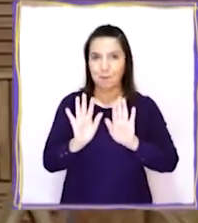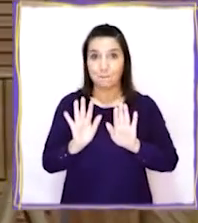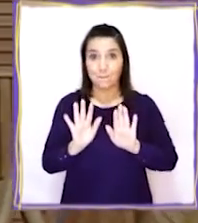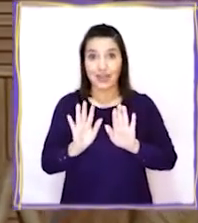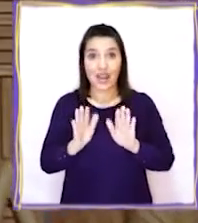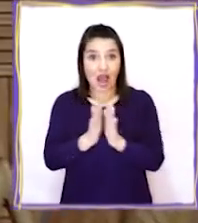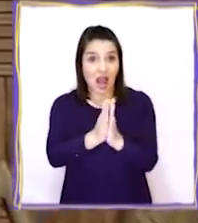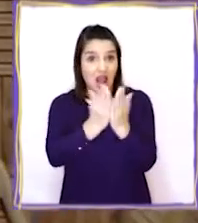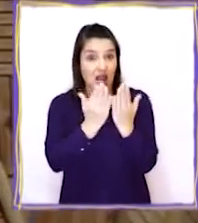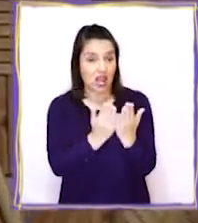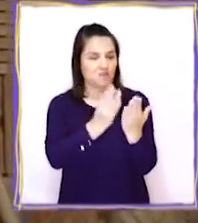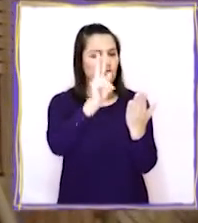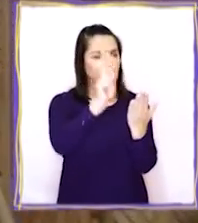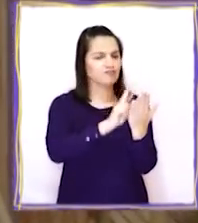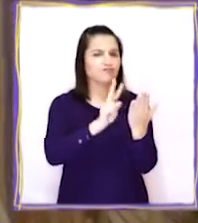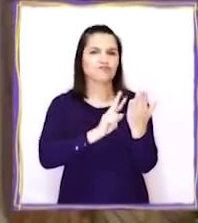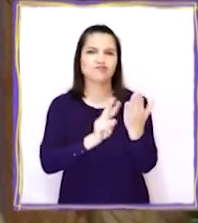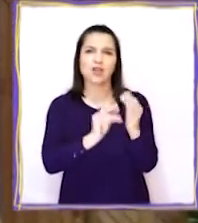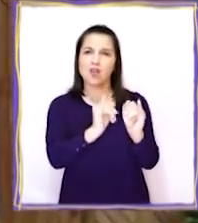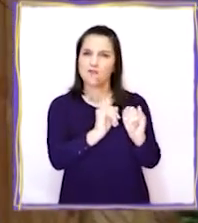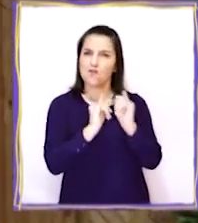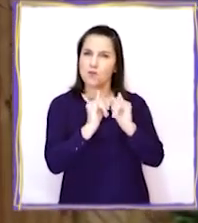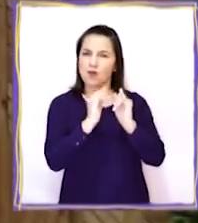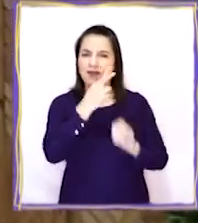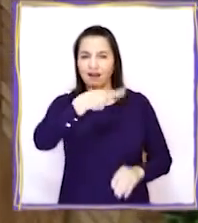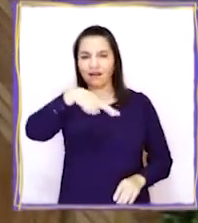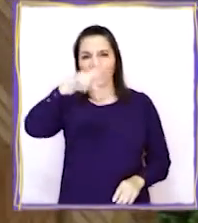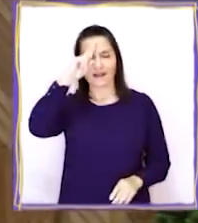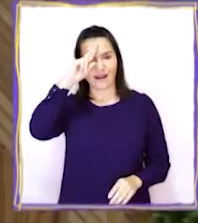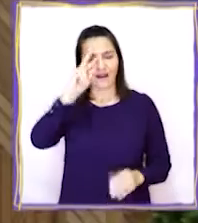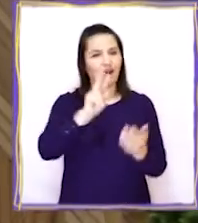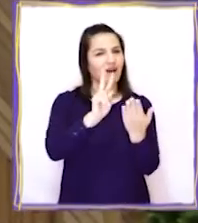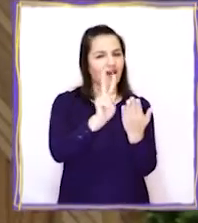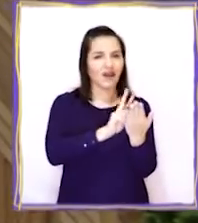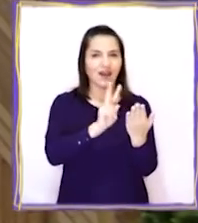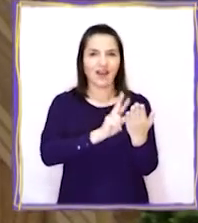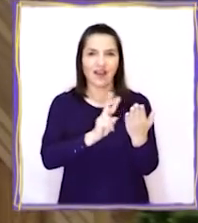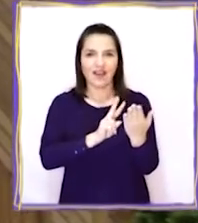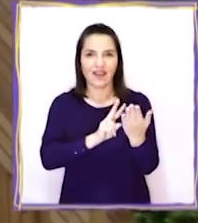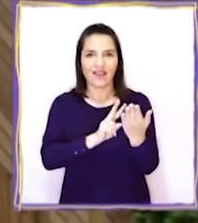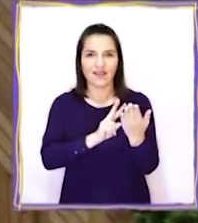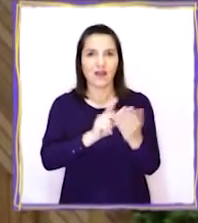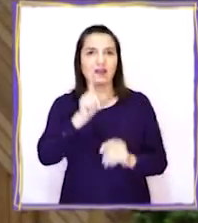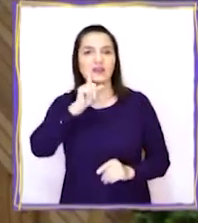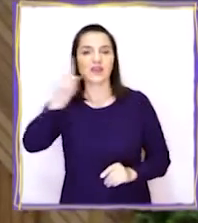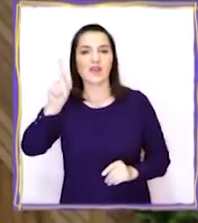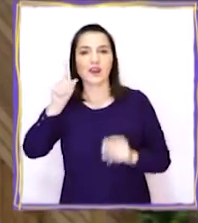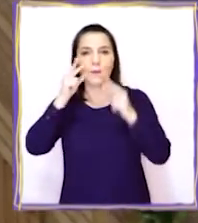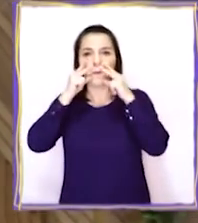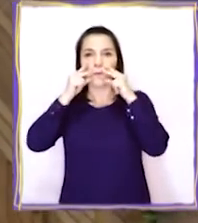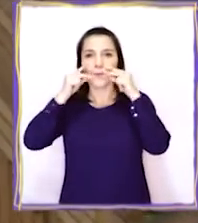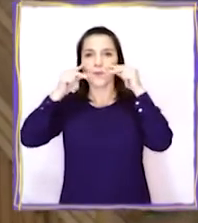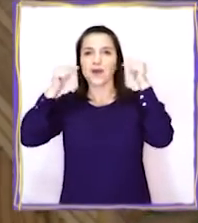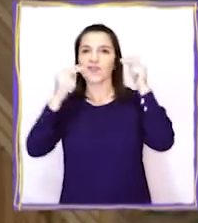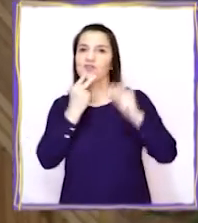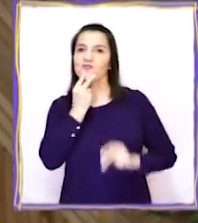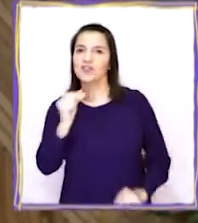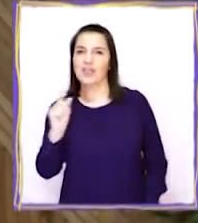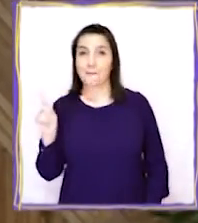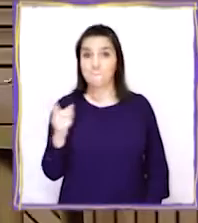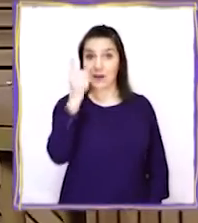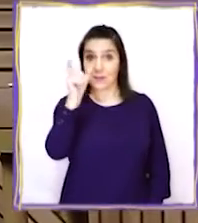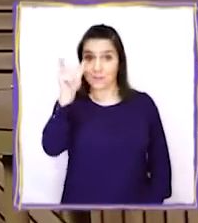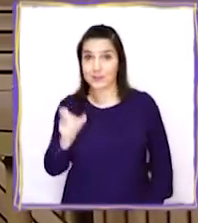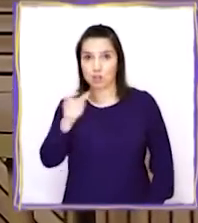en este libro encontré algo muy curioso. Dice que Pedro de Valdivia fue el primer